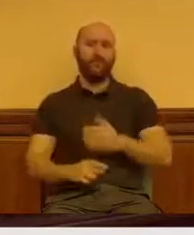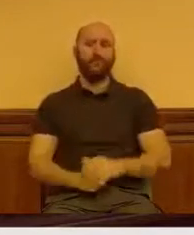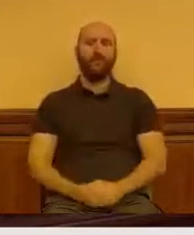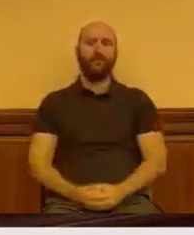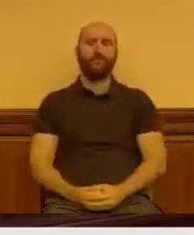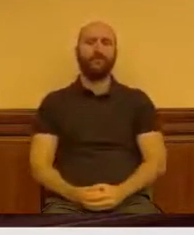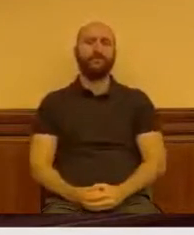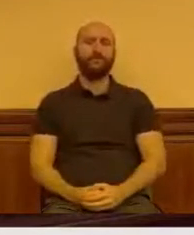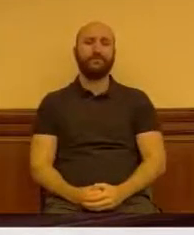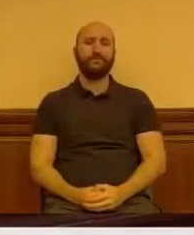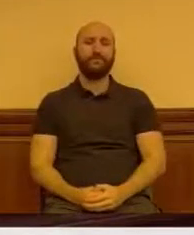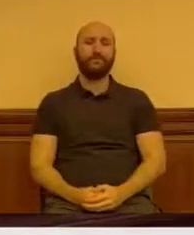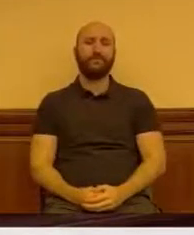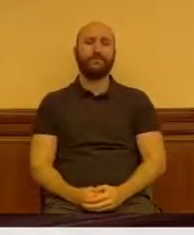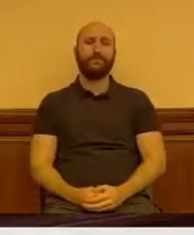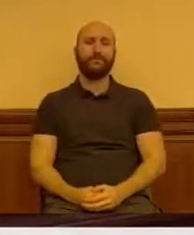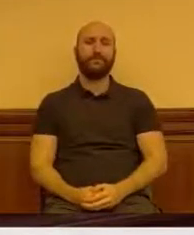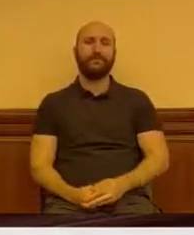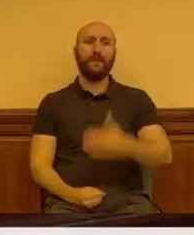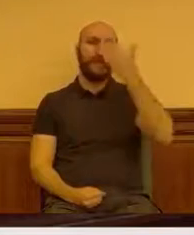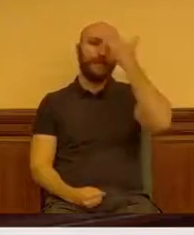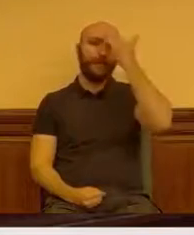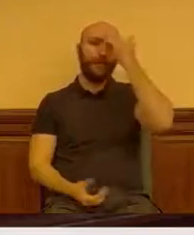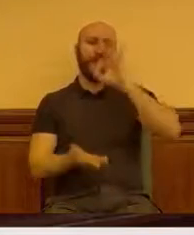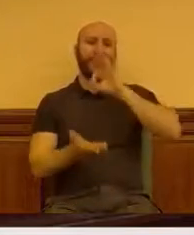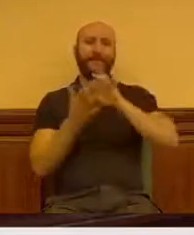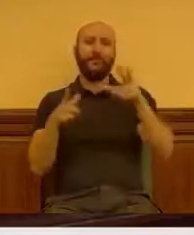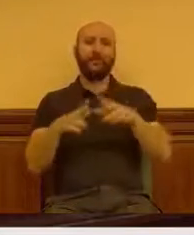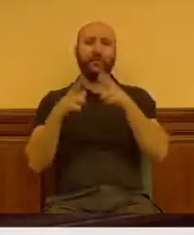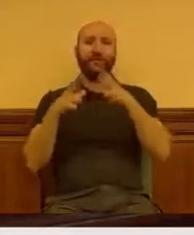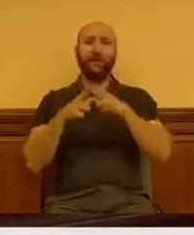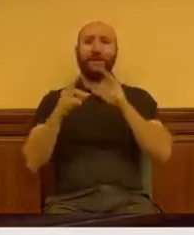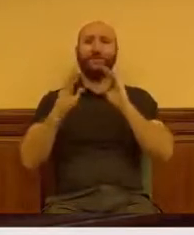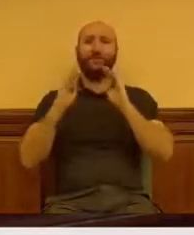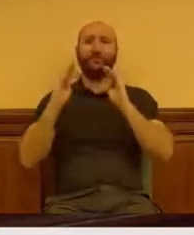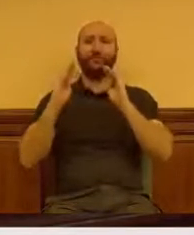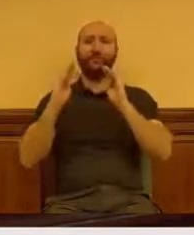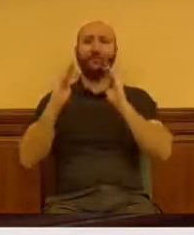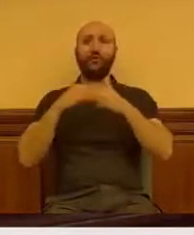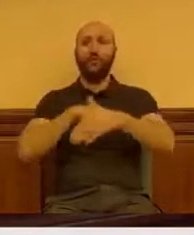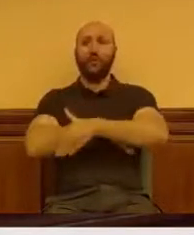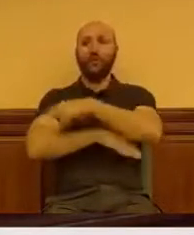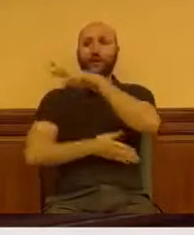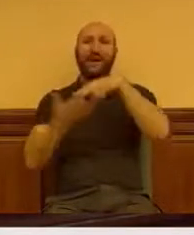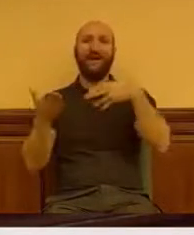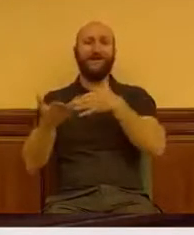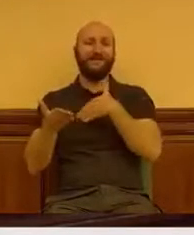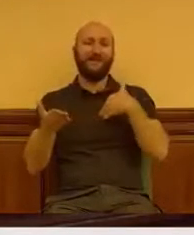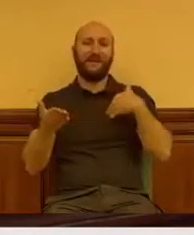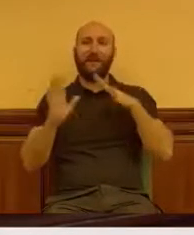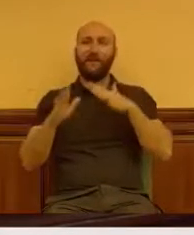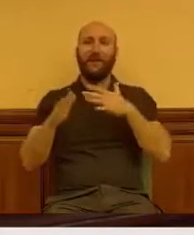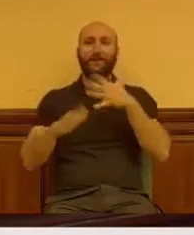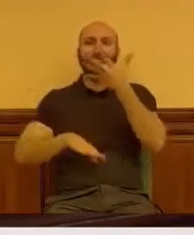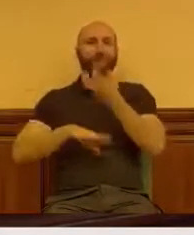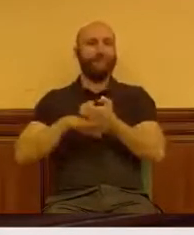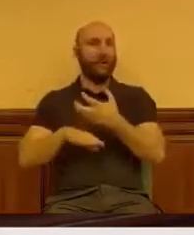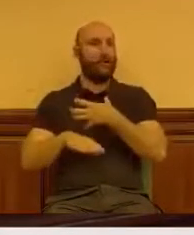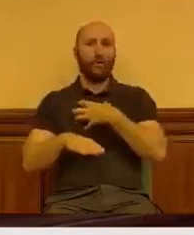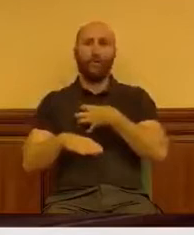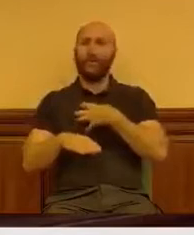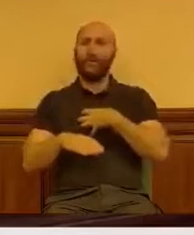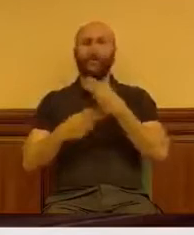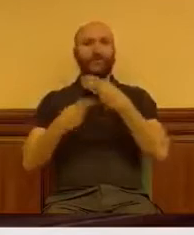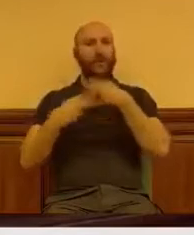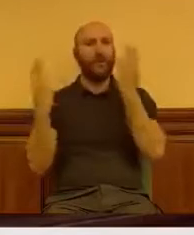gustado leer las memorias de servicios sociales de sus años de gestión, pero es que estas no están a disposición de nadie si es que